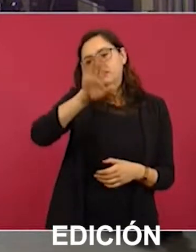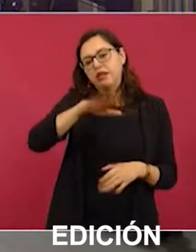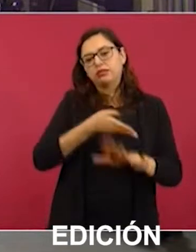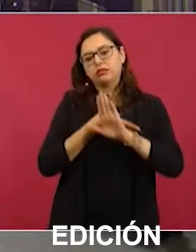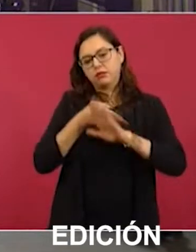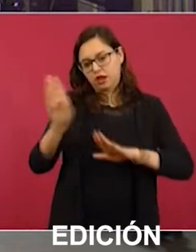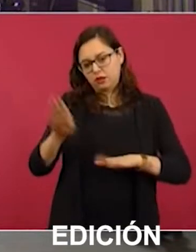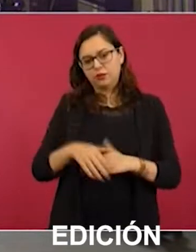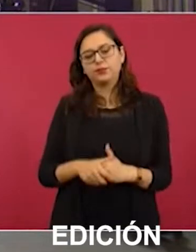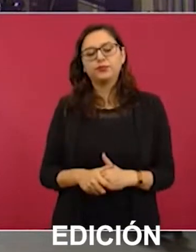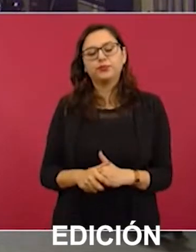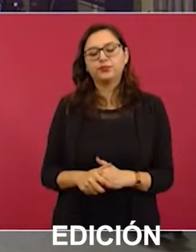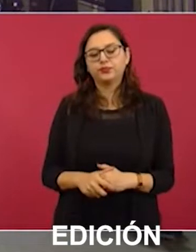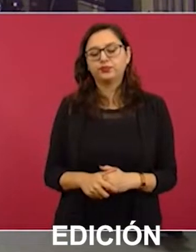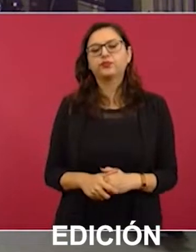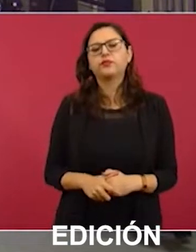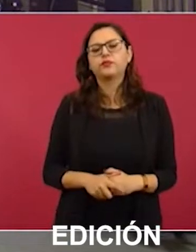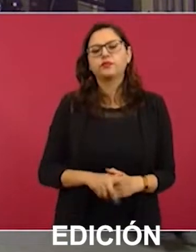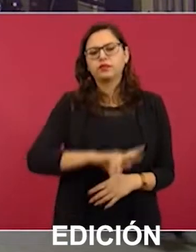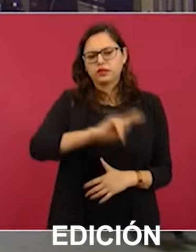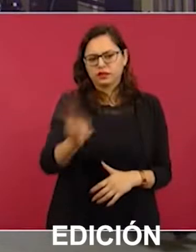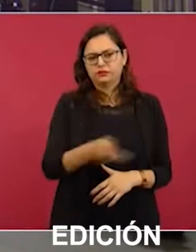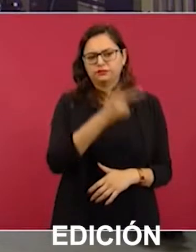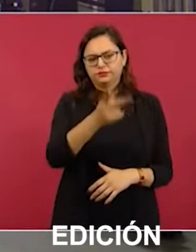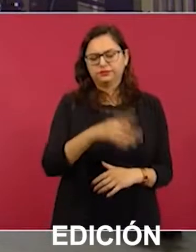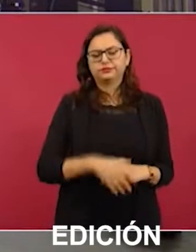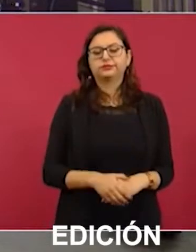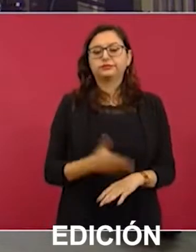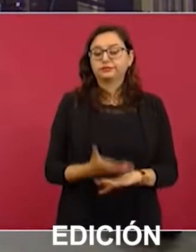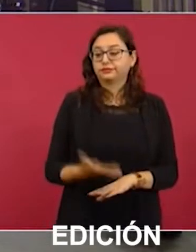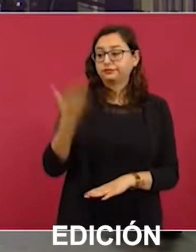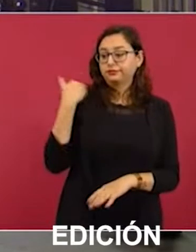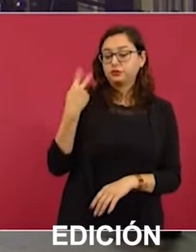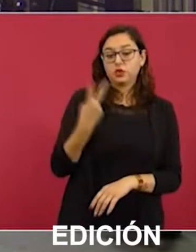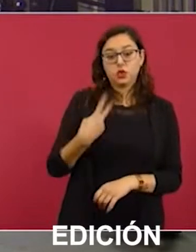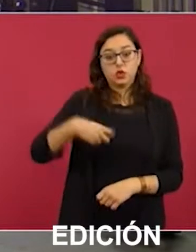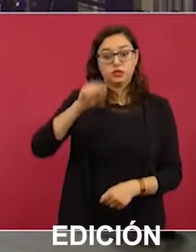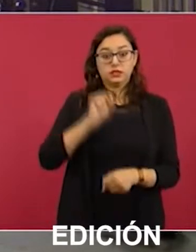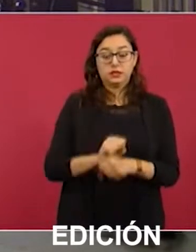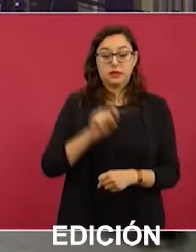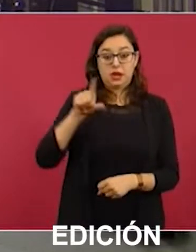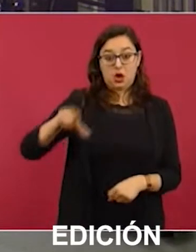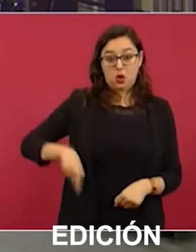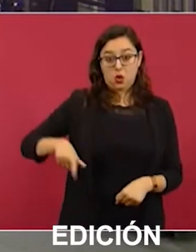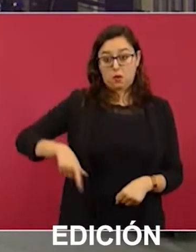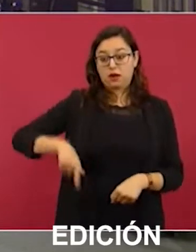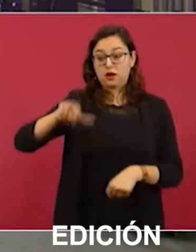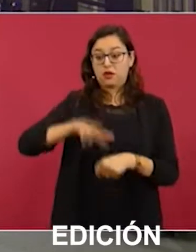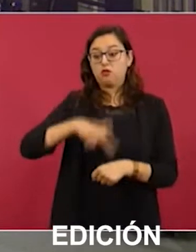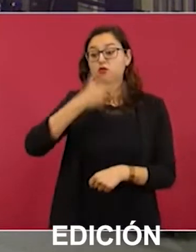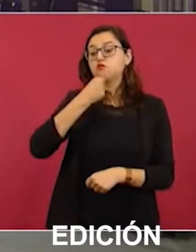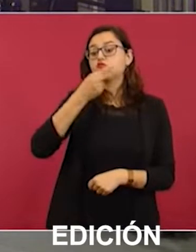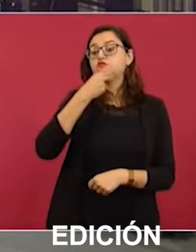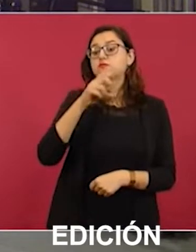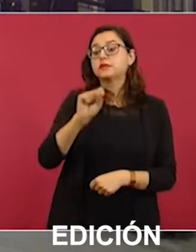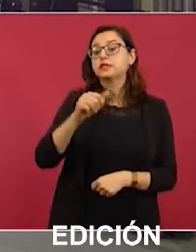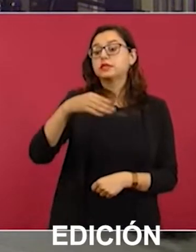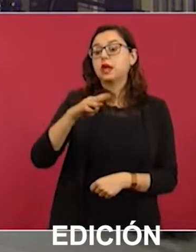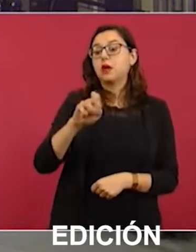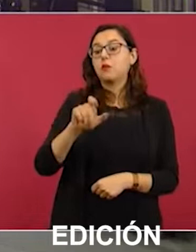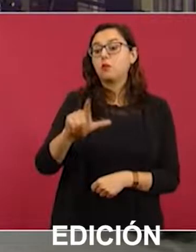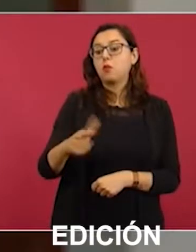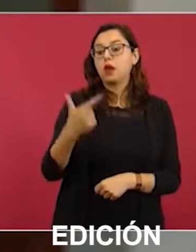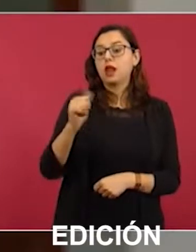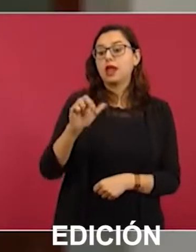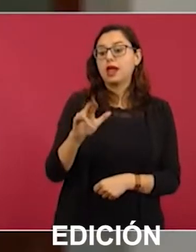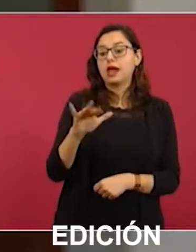preguntarle, hace dos semanas el gobernador Samuel García comentó que, bueno, ante la sequía que